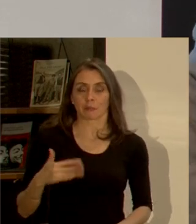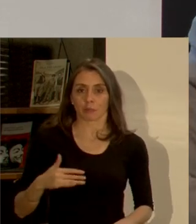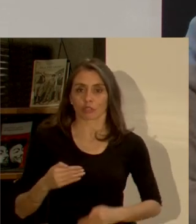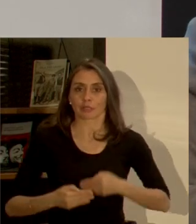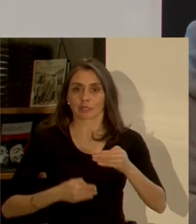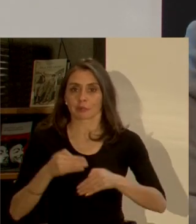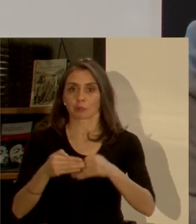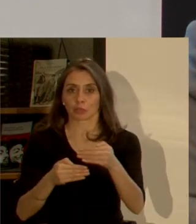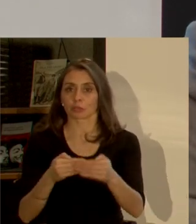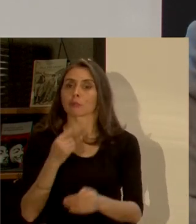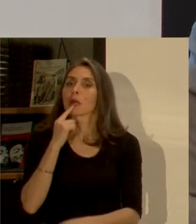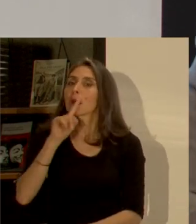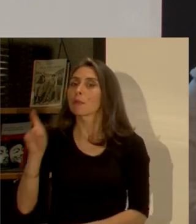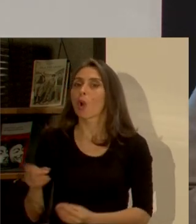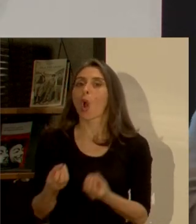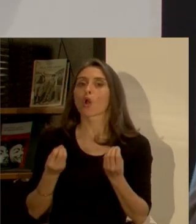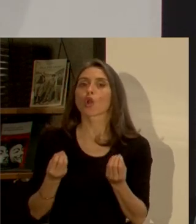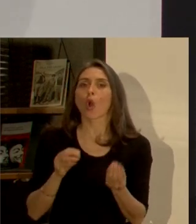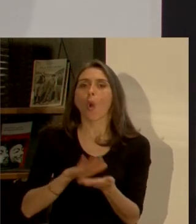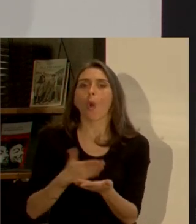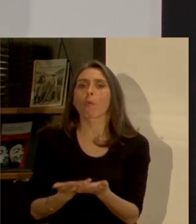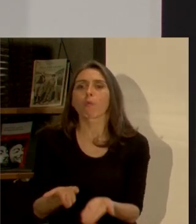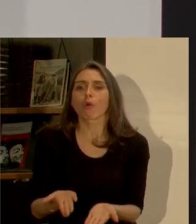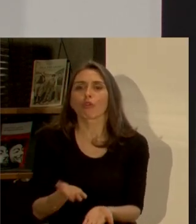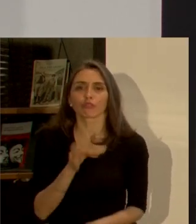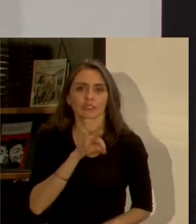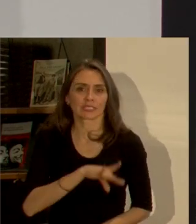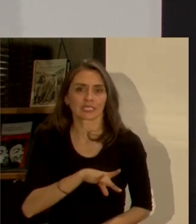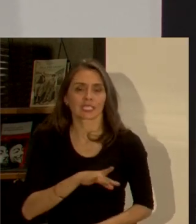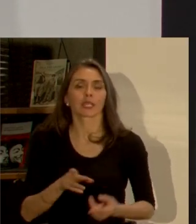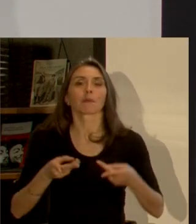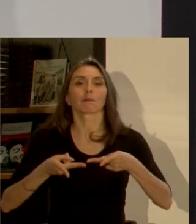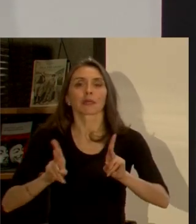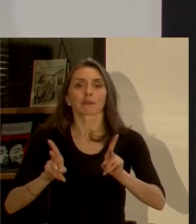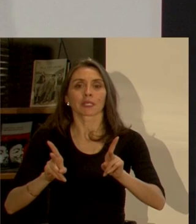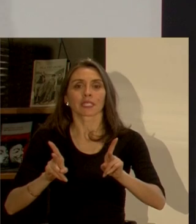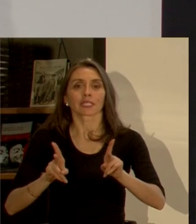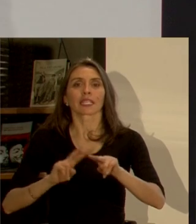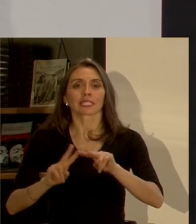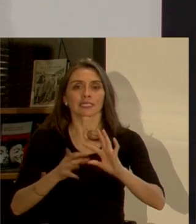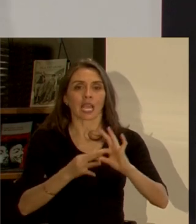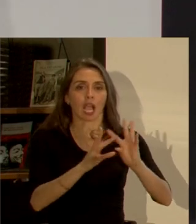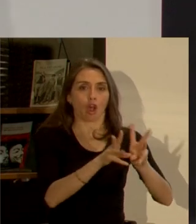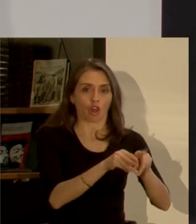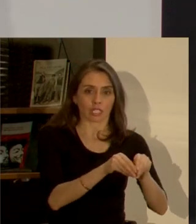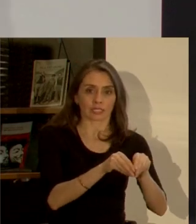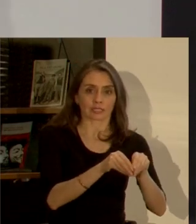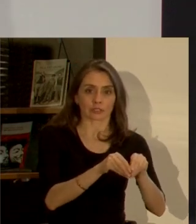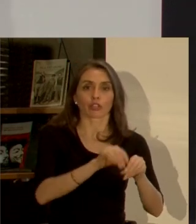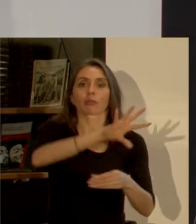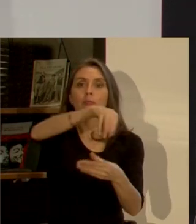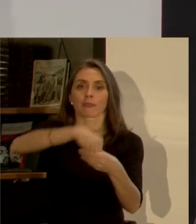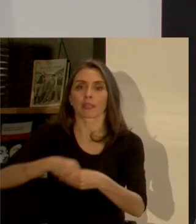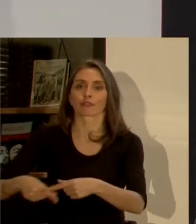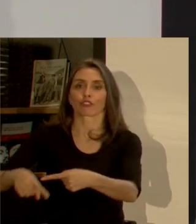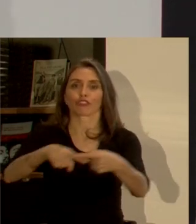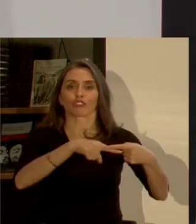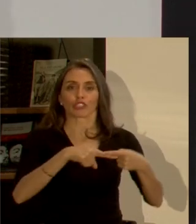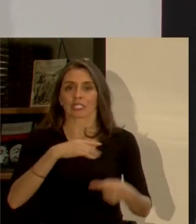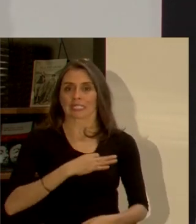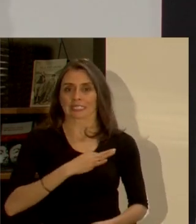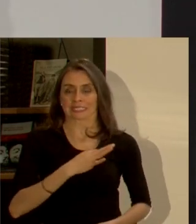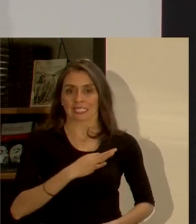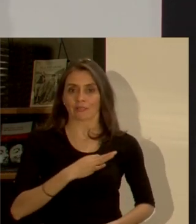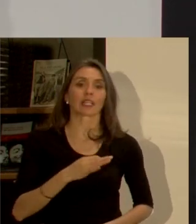procesos la pregunta es cómo estamos en nuestro país para permitir la formación de organizaciones que formen parte de la sociedad civil porque